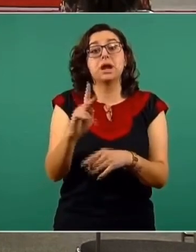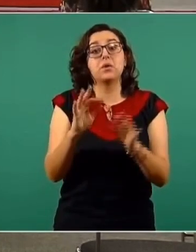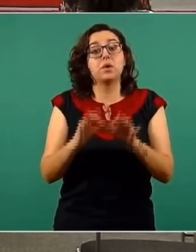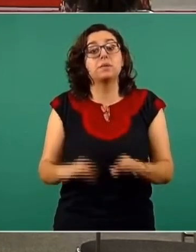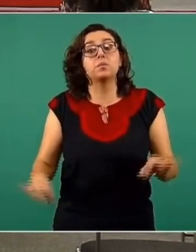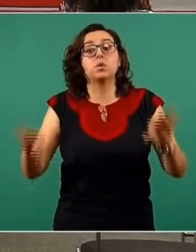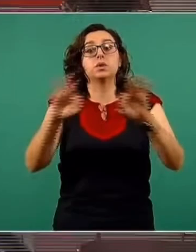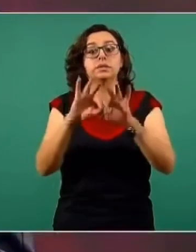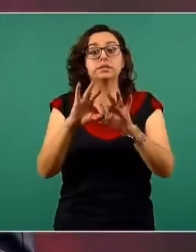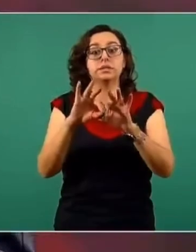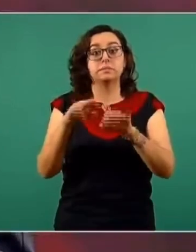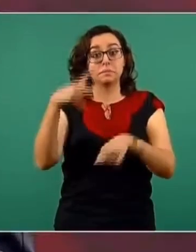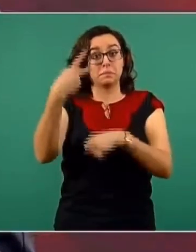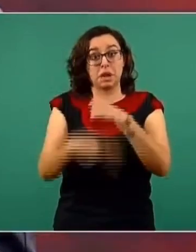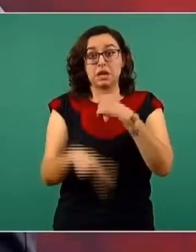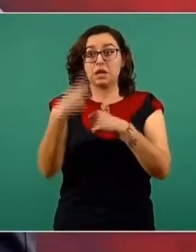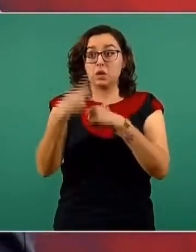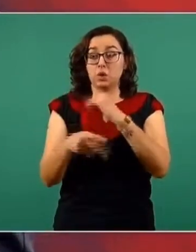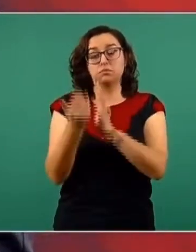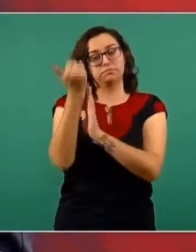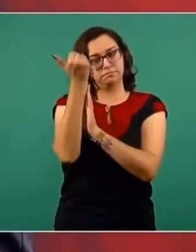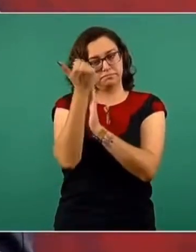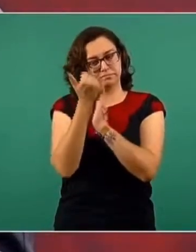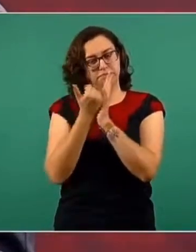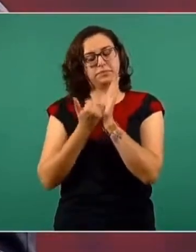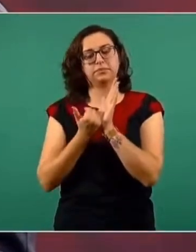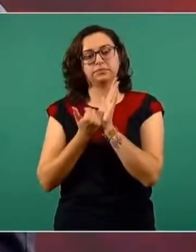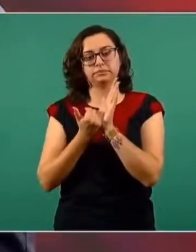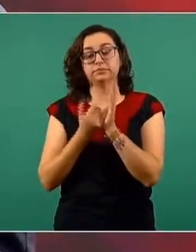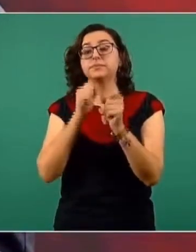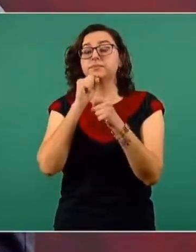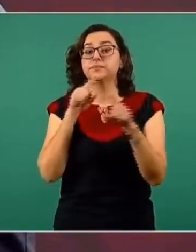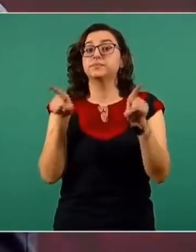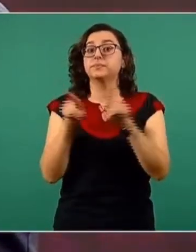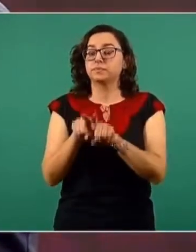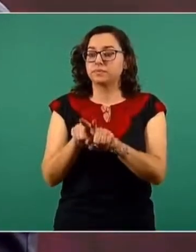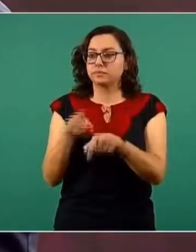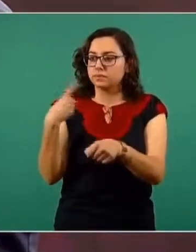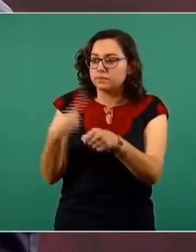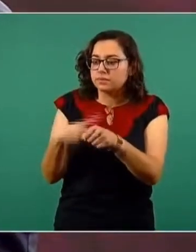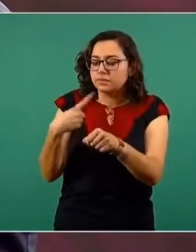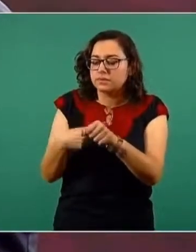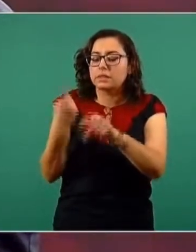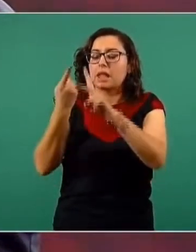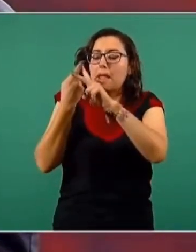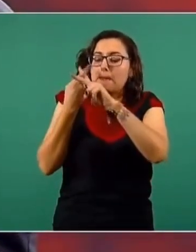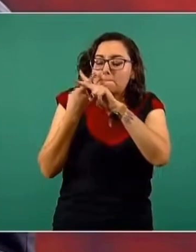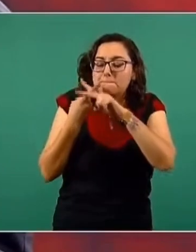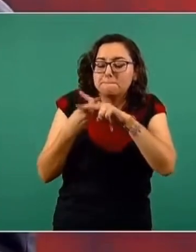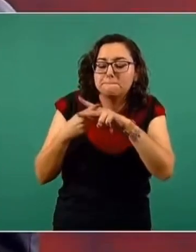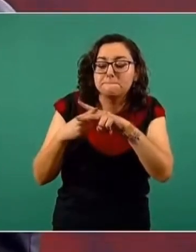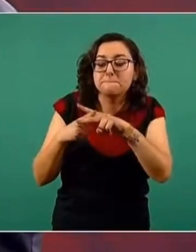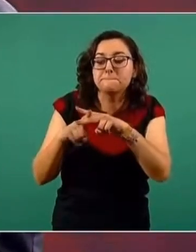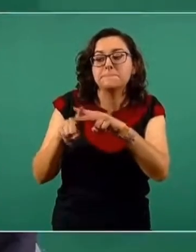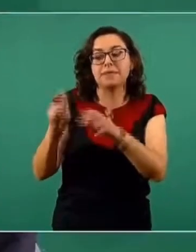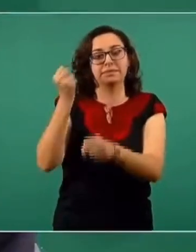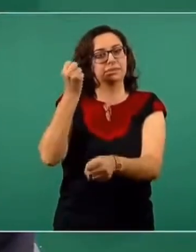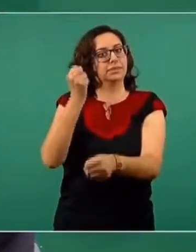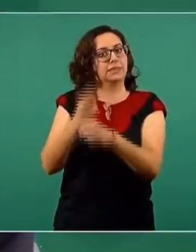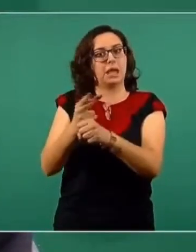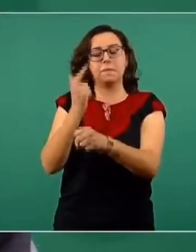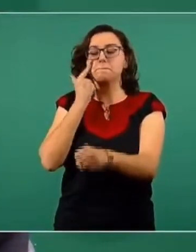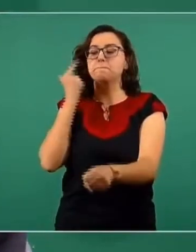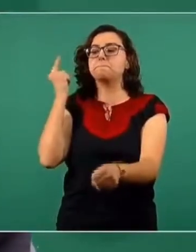riesgo y que también se tenga la capacidad de identificar tempranamente la ocurrencia de casos o la ocurrencia de brotes